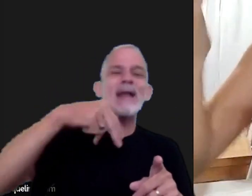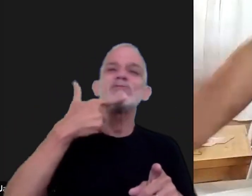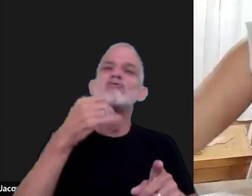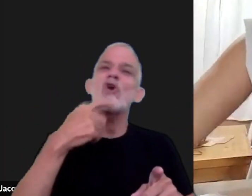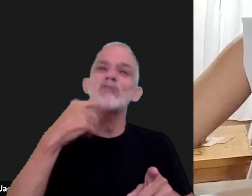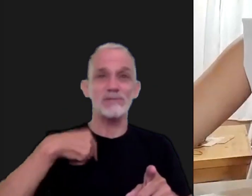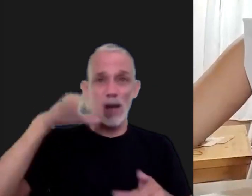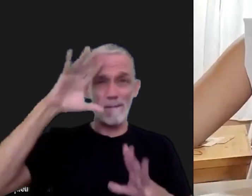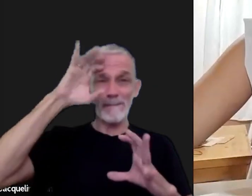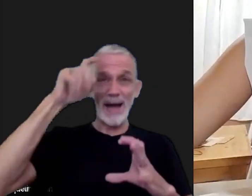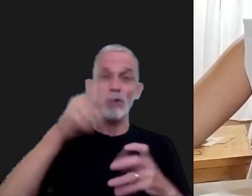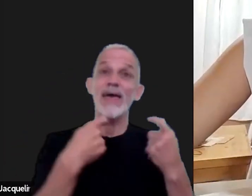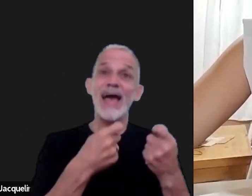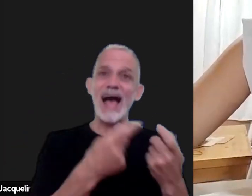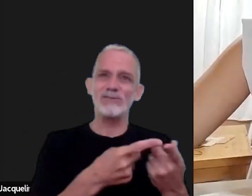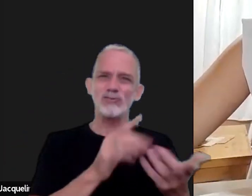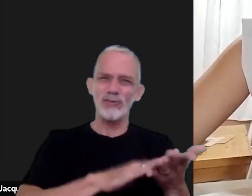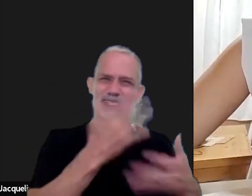cabeza por ejemplo este gasto